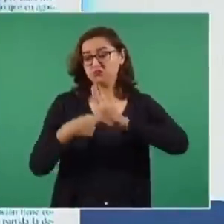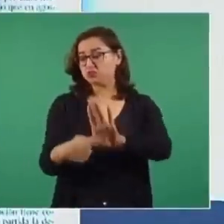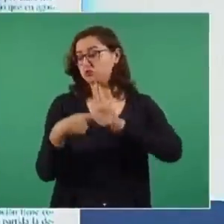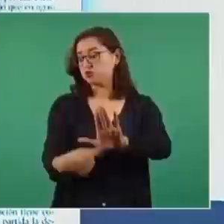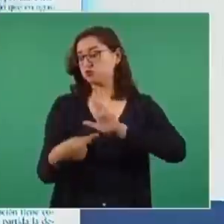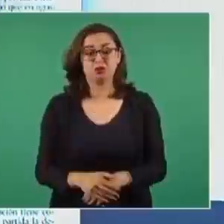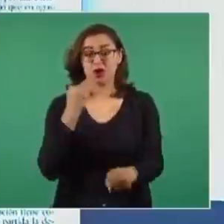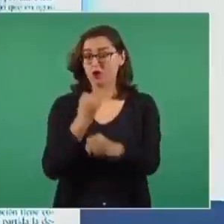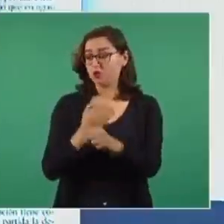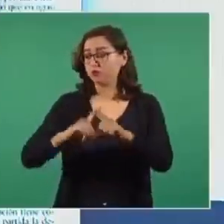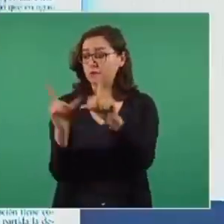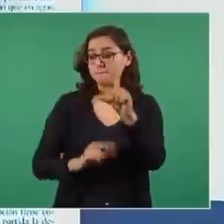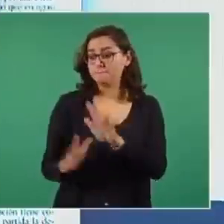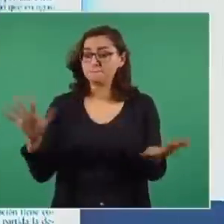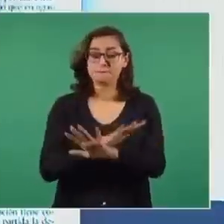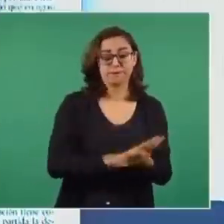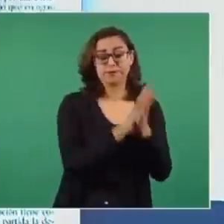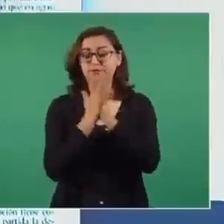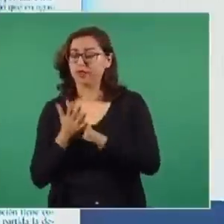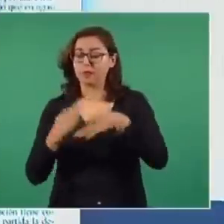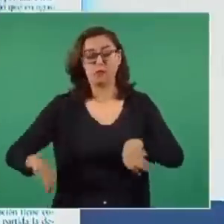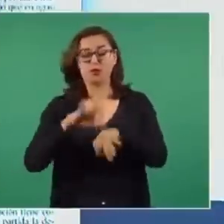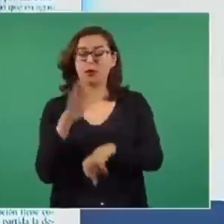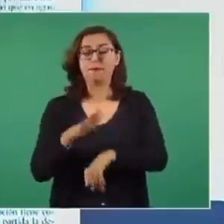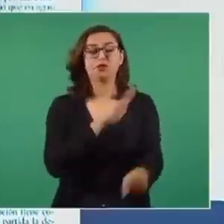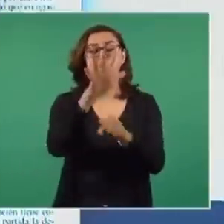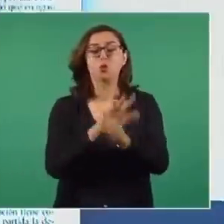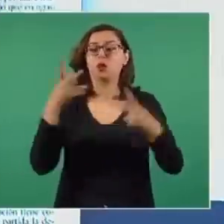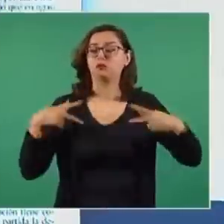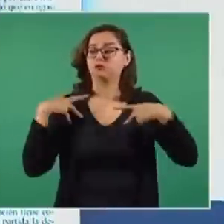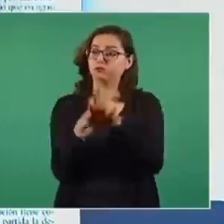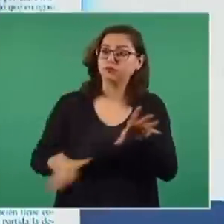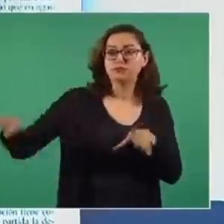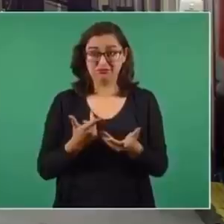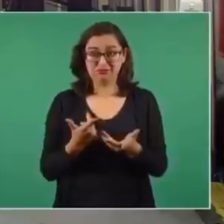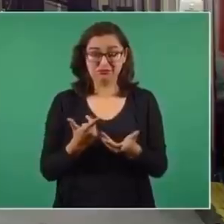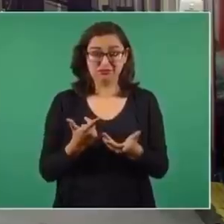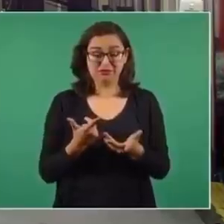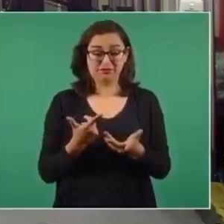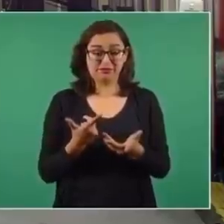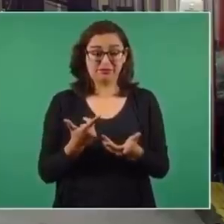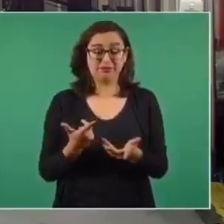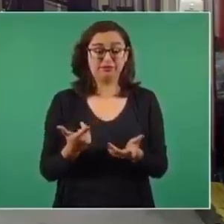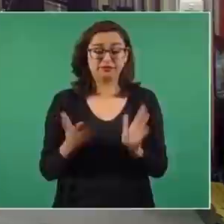transformación que estamos llevando a cabo es el cambio de mentalidad y el lograr la no repetición.